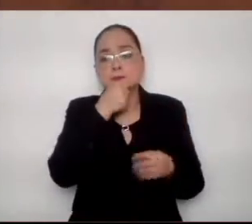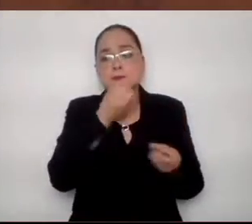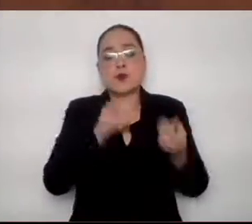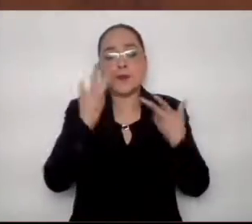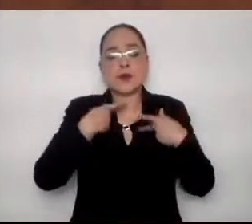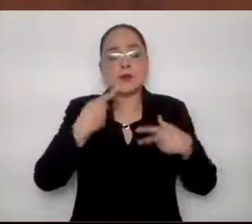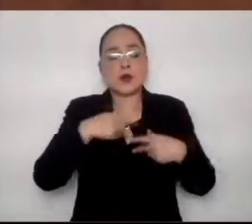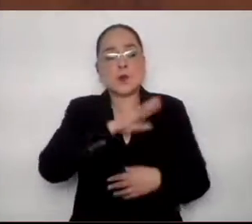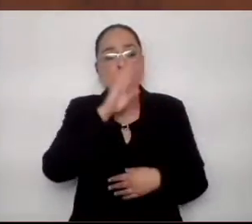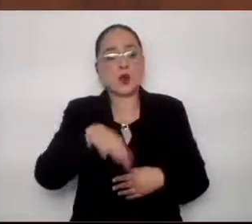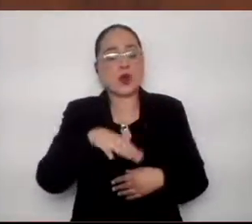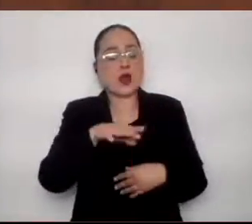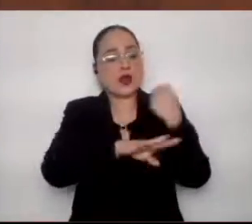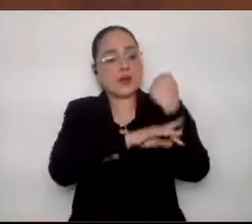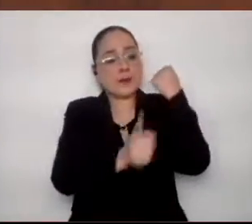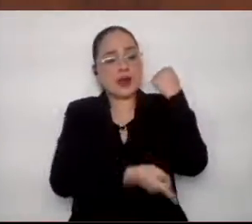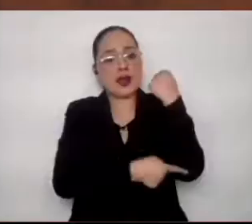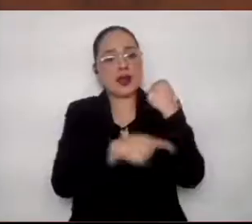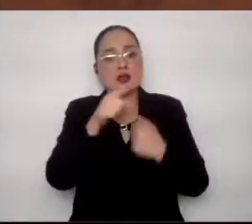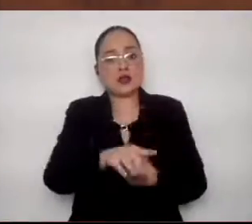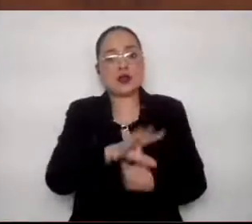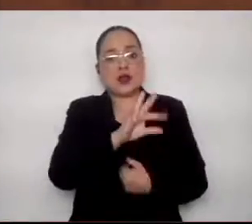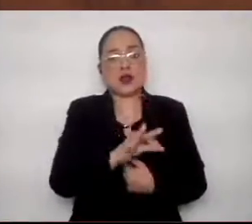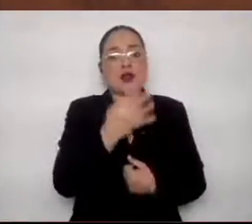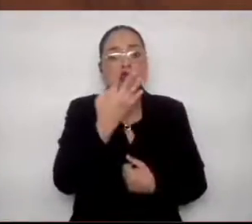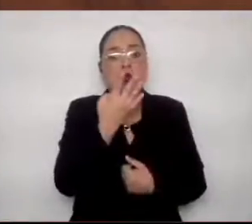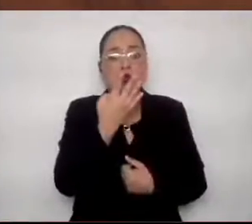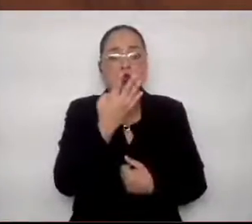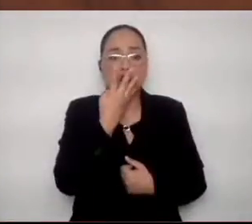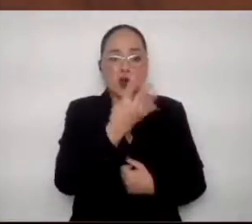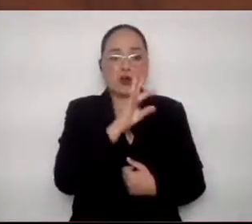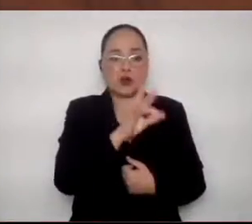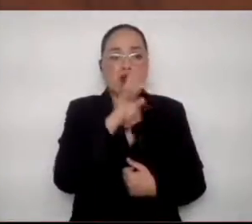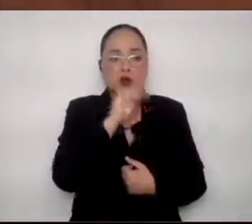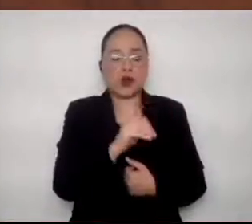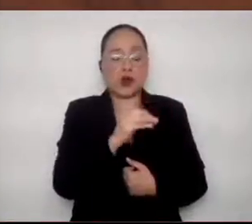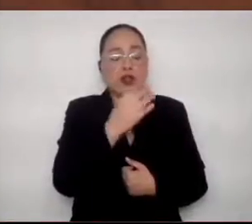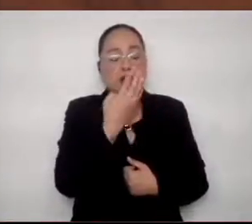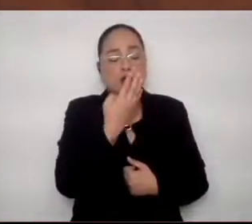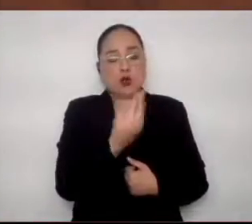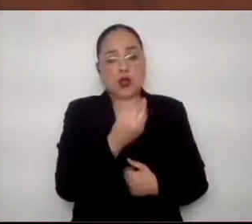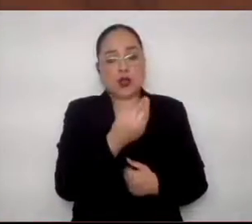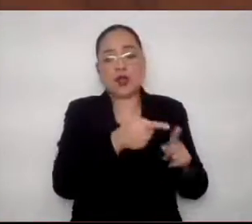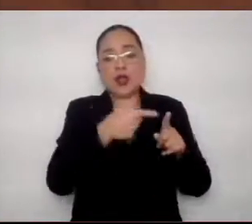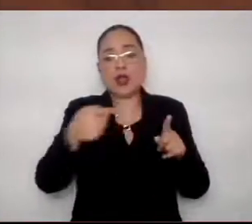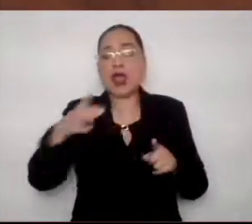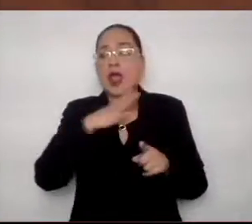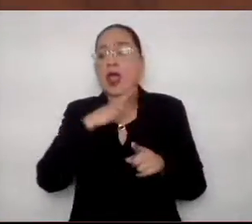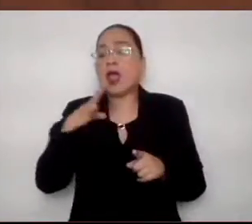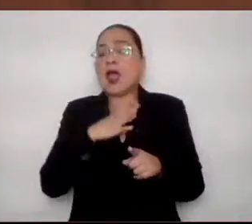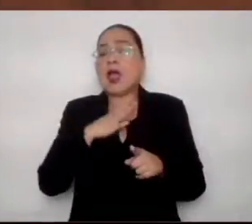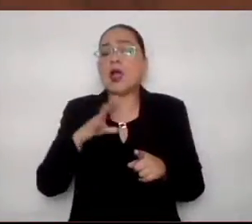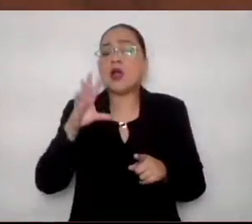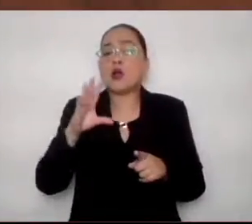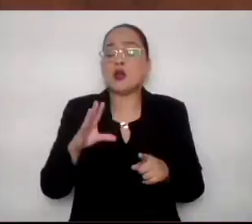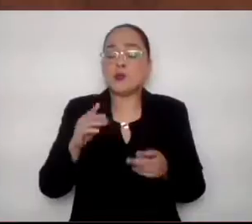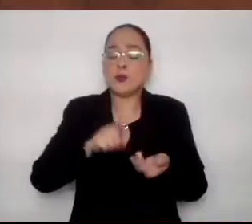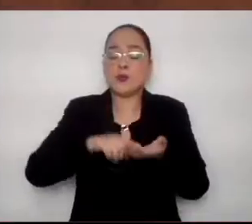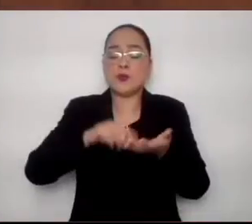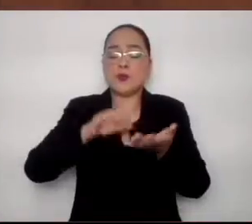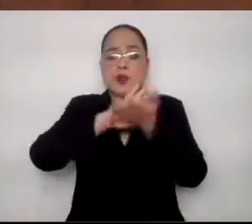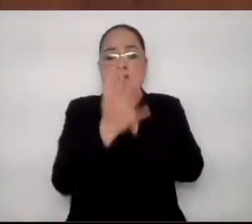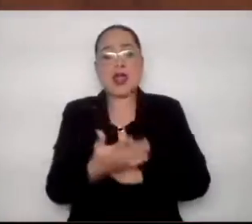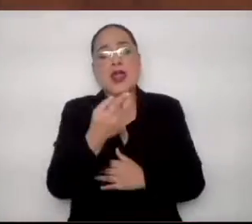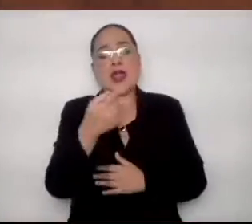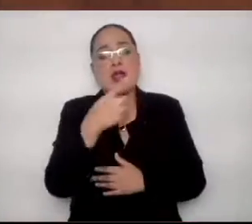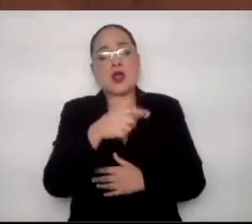34.99 al 46.62 muertes por cada 100 mil nacidos vivos, lo que equivale a un incremento del